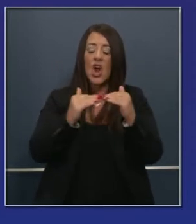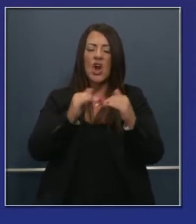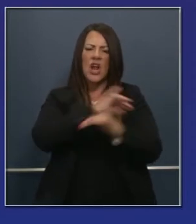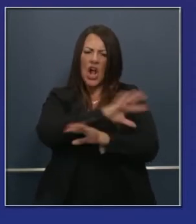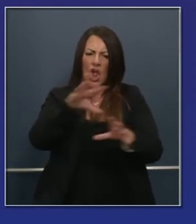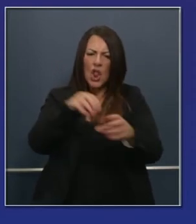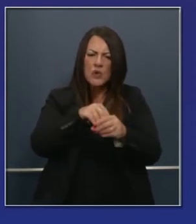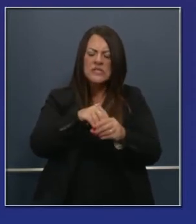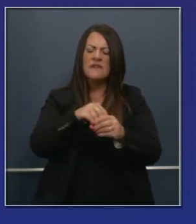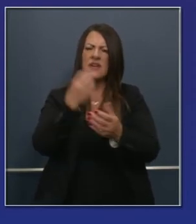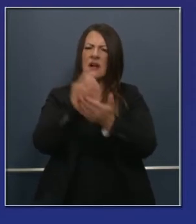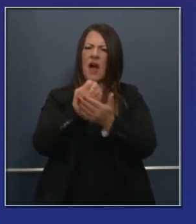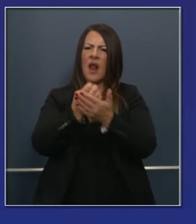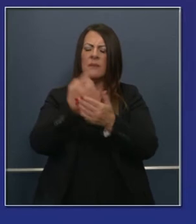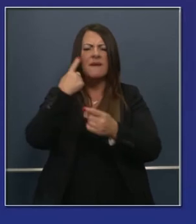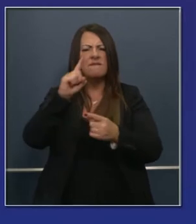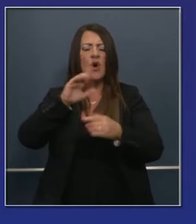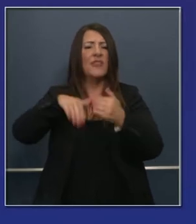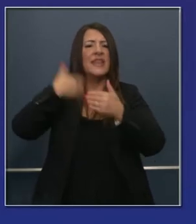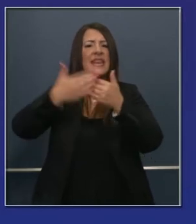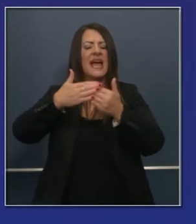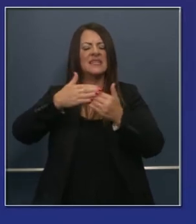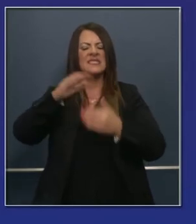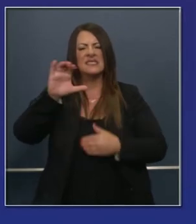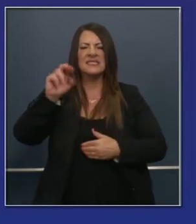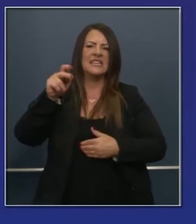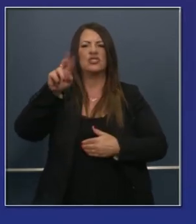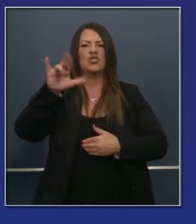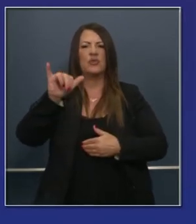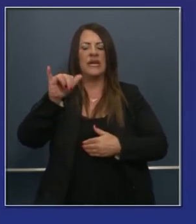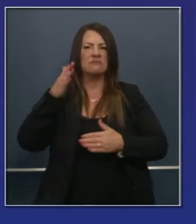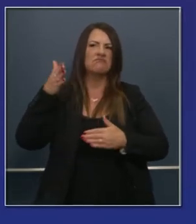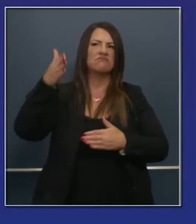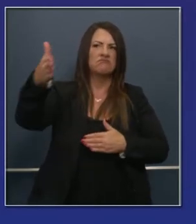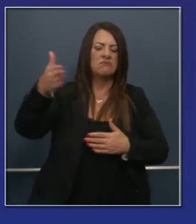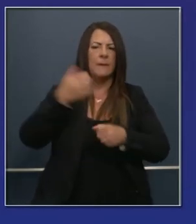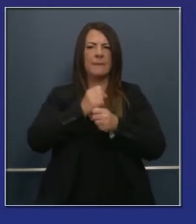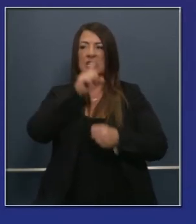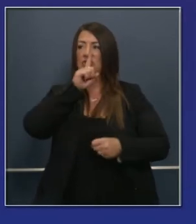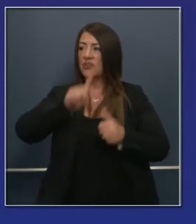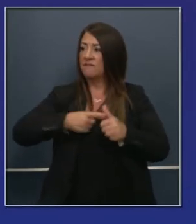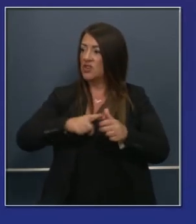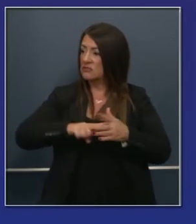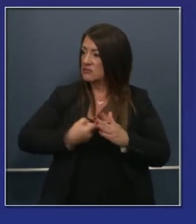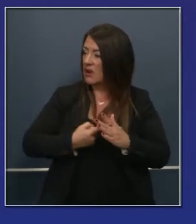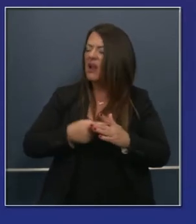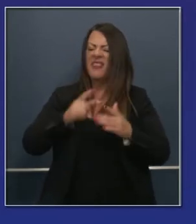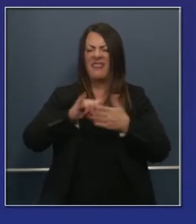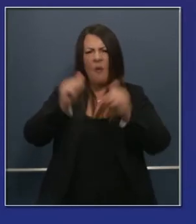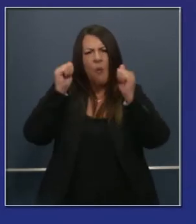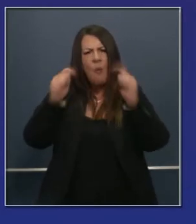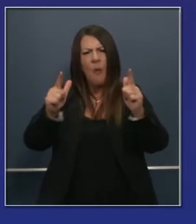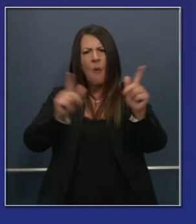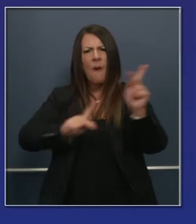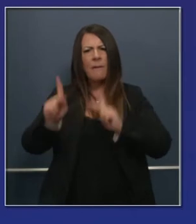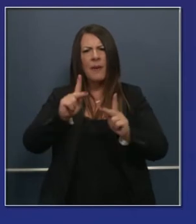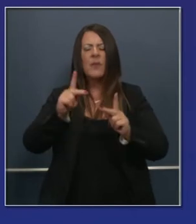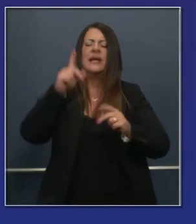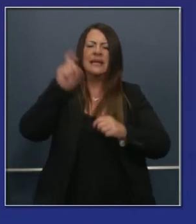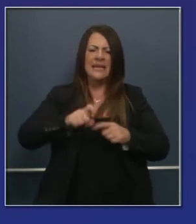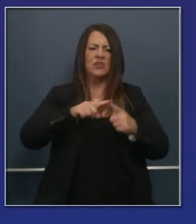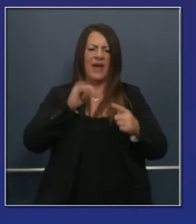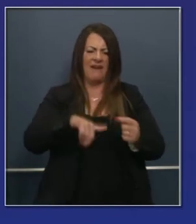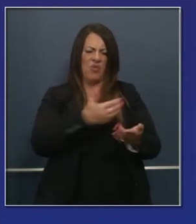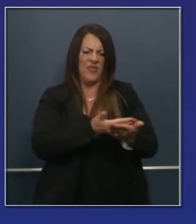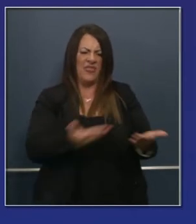Queremos una economía más inclusiva y más igualitaria, empezando con asegurarnos de que todo el mundo tenga acceso a